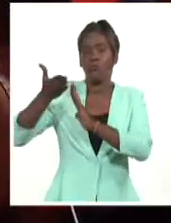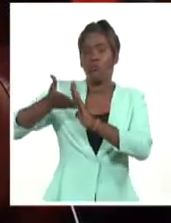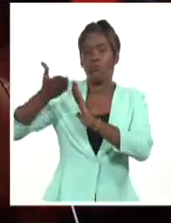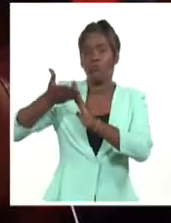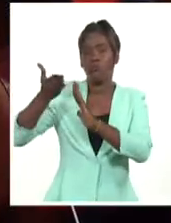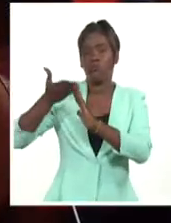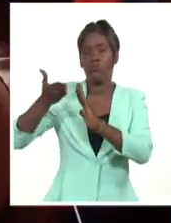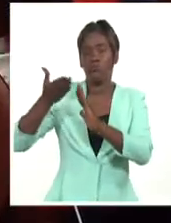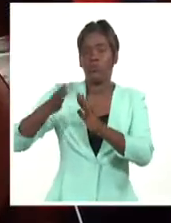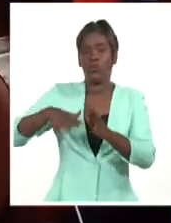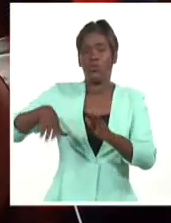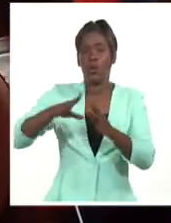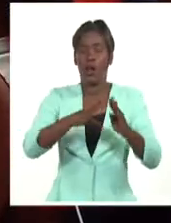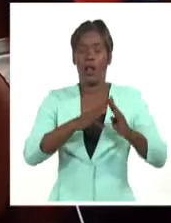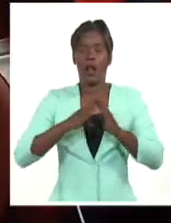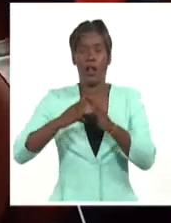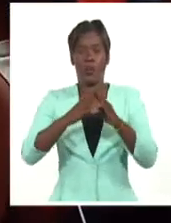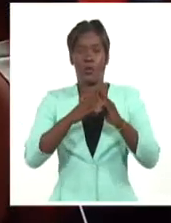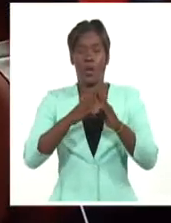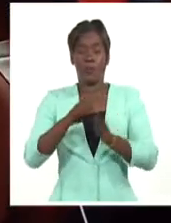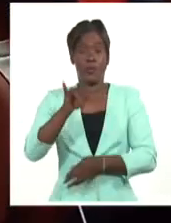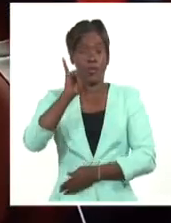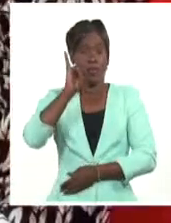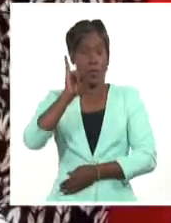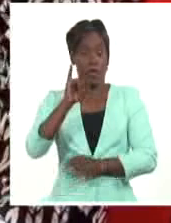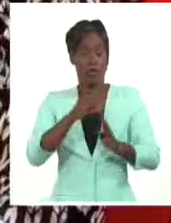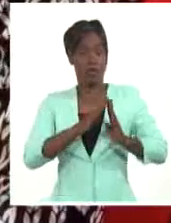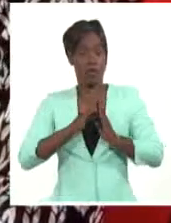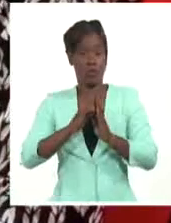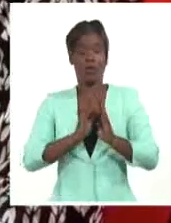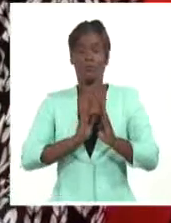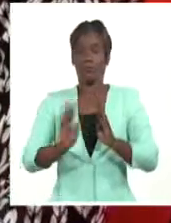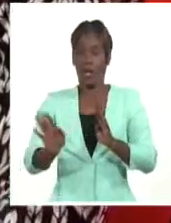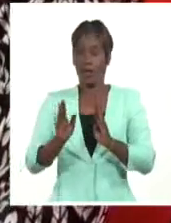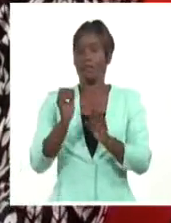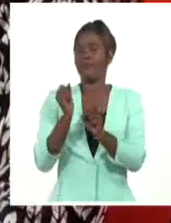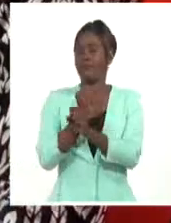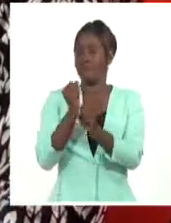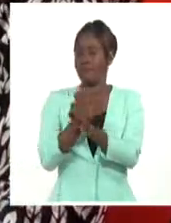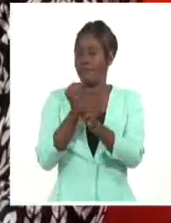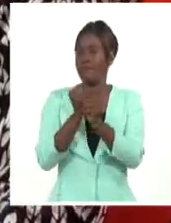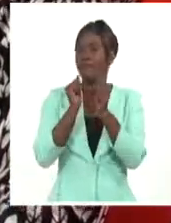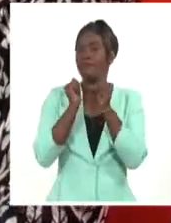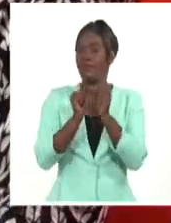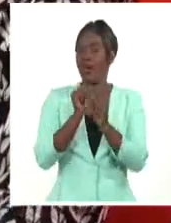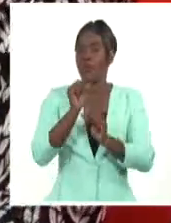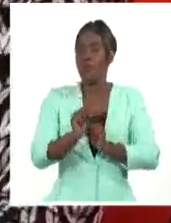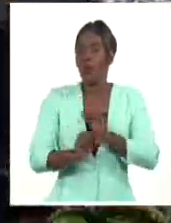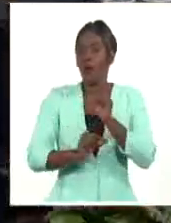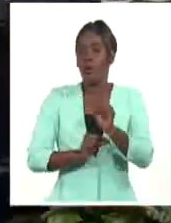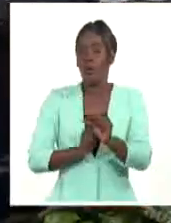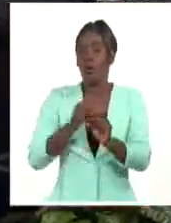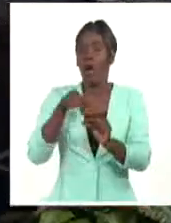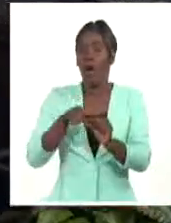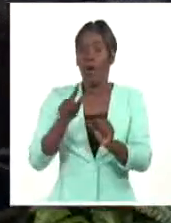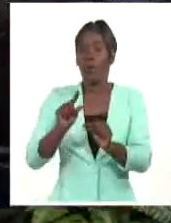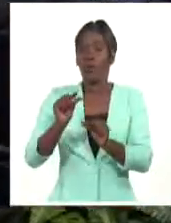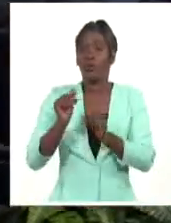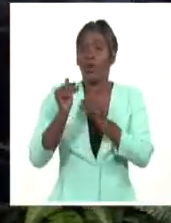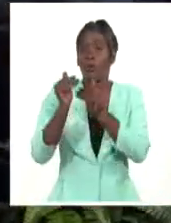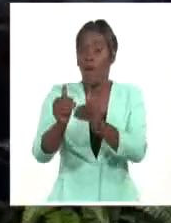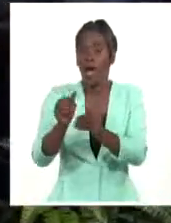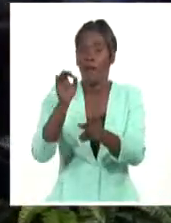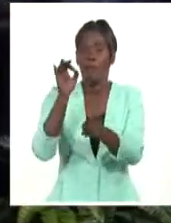más complejas. En seis de estas comunidades ya se trabaja, mientras que en otras cuatro deben comenzar próximamente las obras de